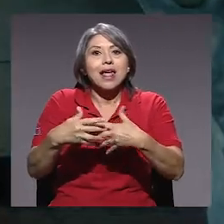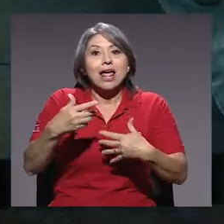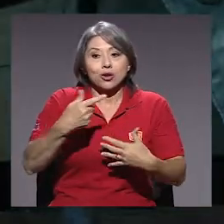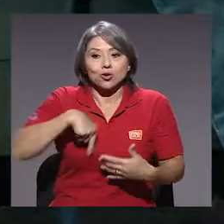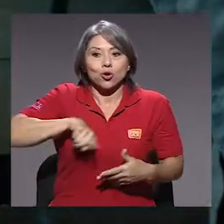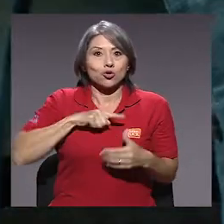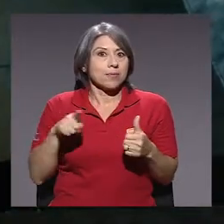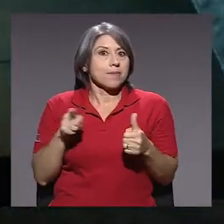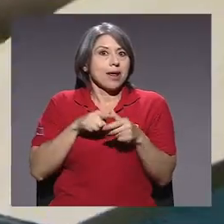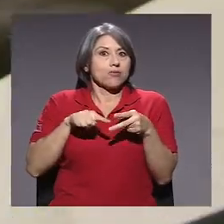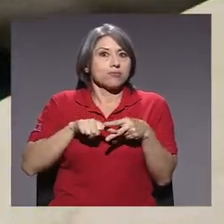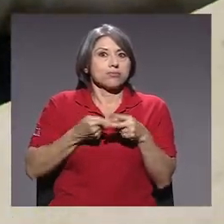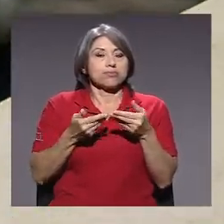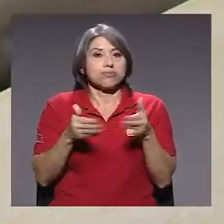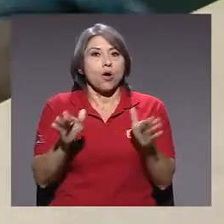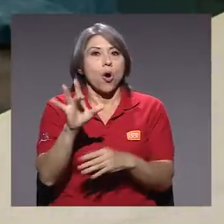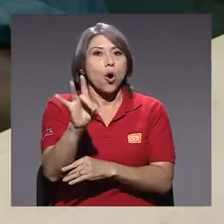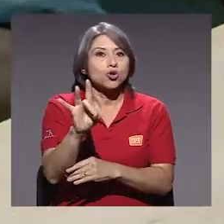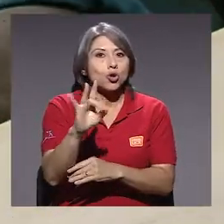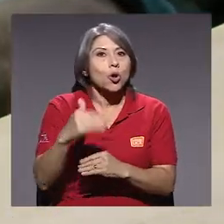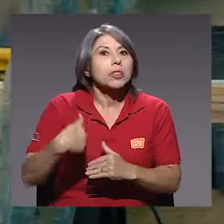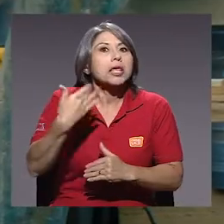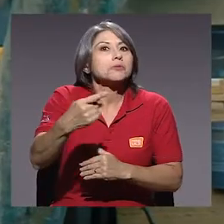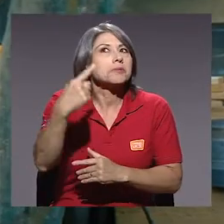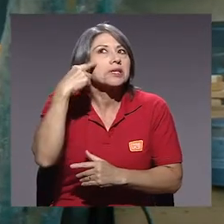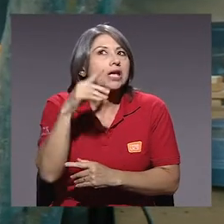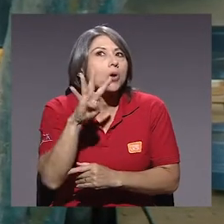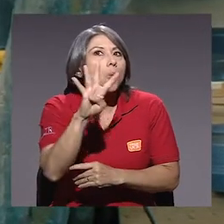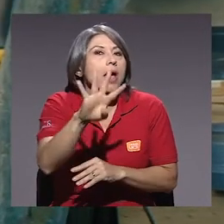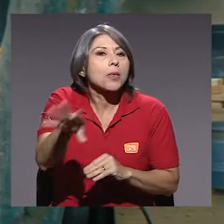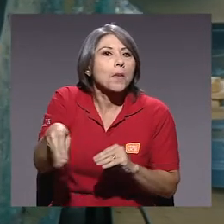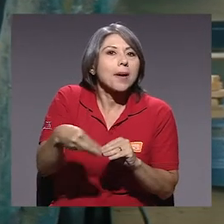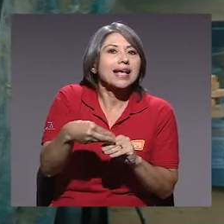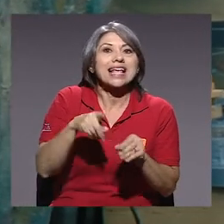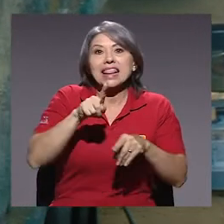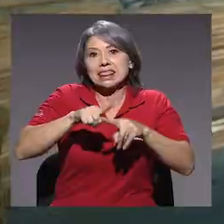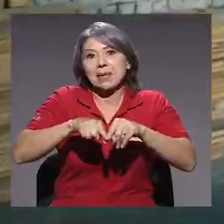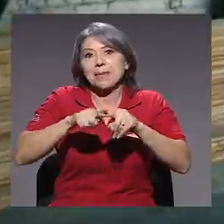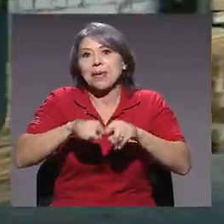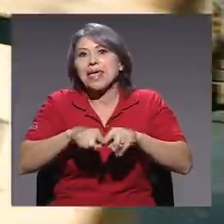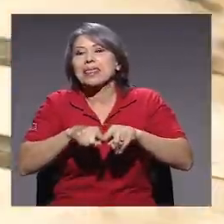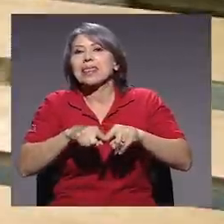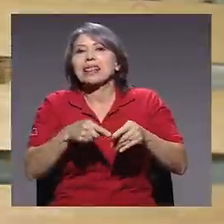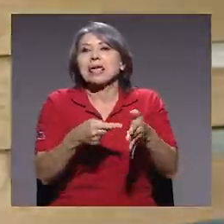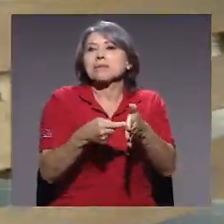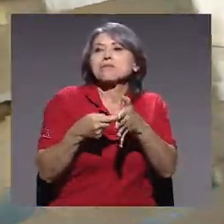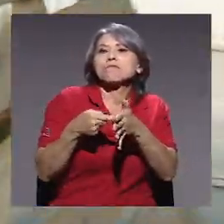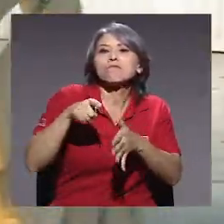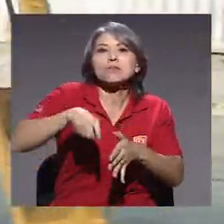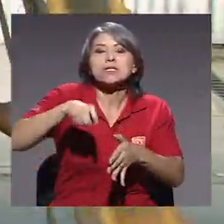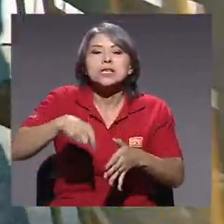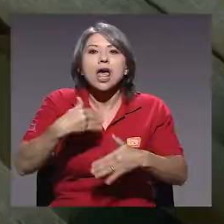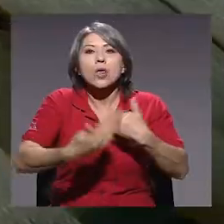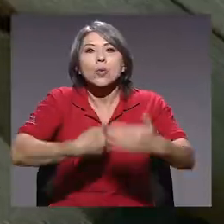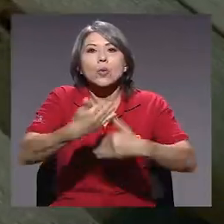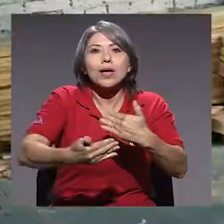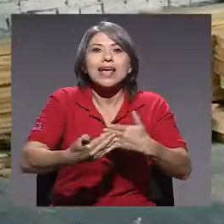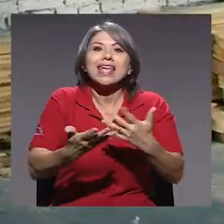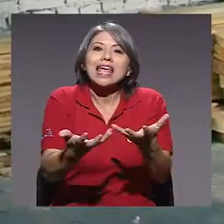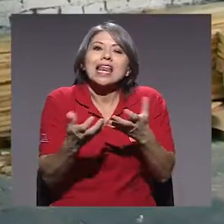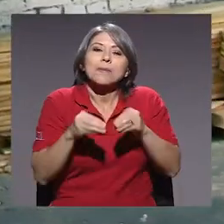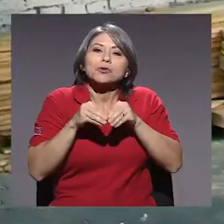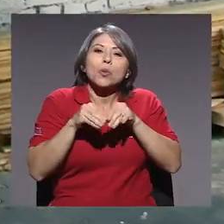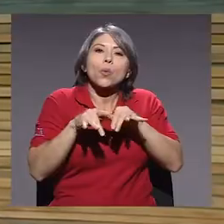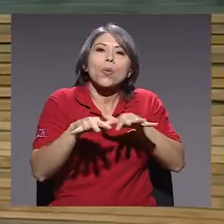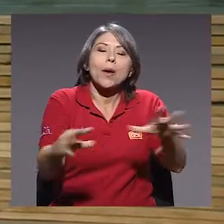primera instancia vamos a aperturar ocho, se piensa que uno hace una etapa o unos cuatro más, y midiendo el impacto, las demandas, pensamos en poderlo extender